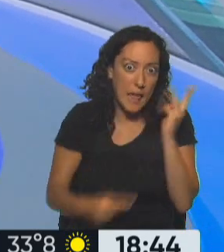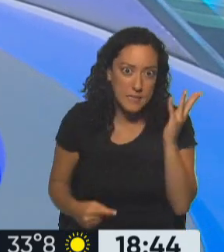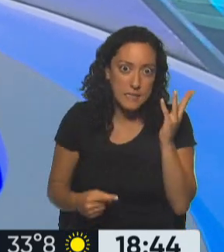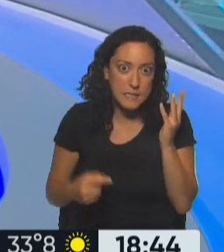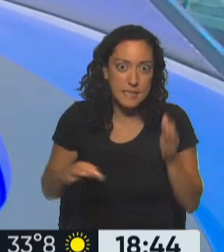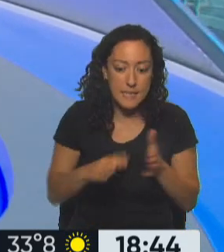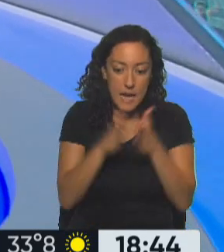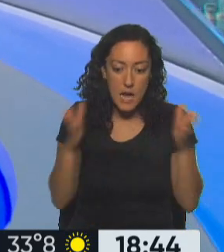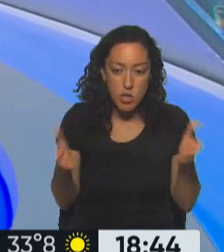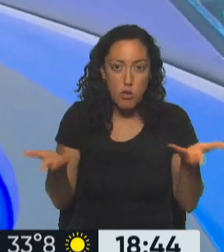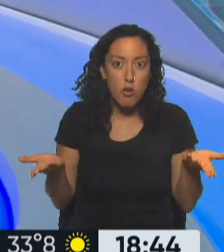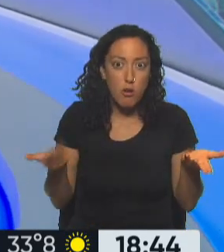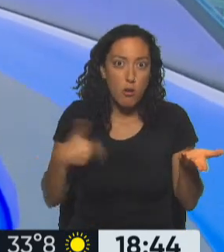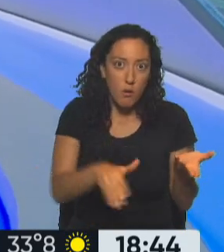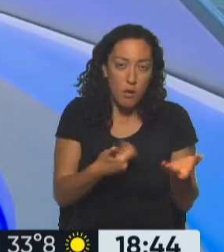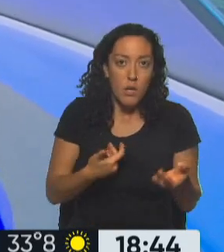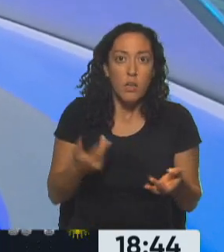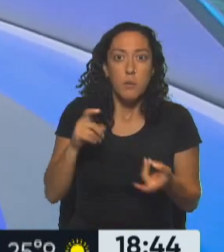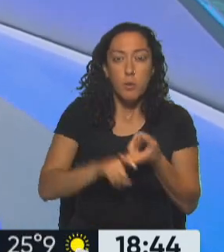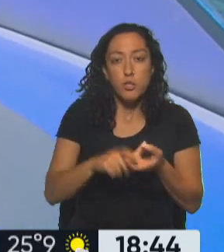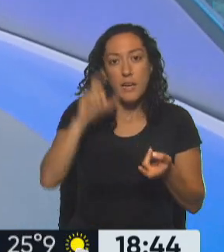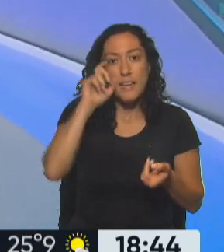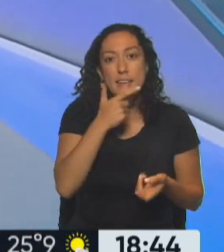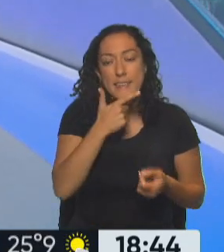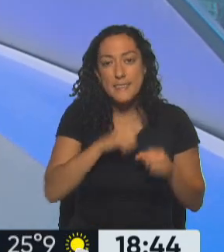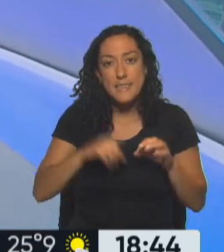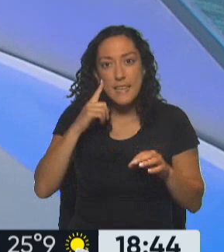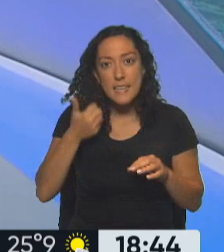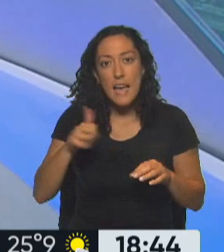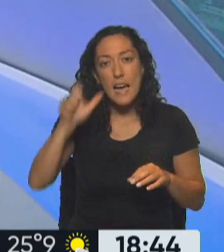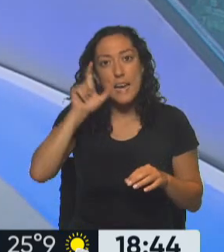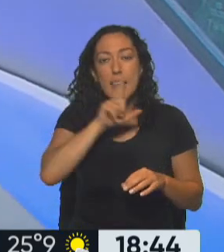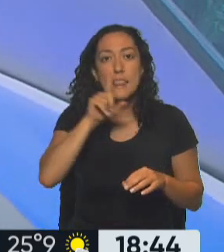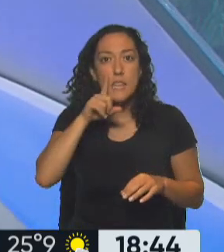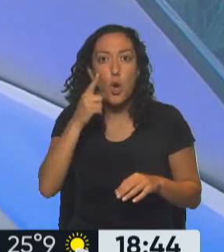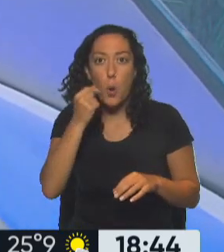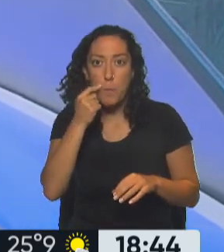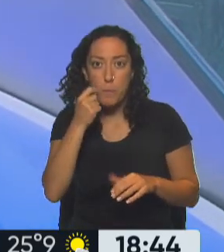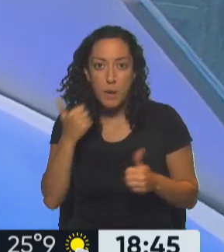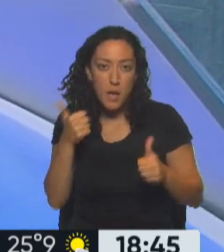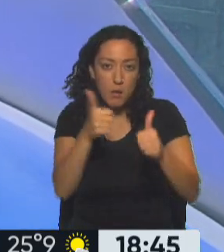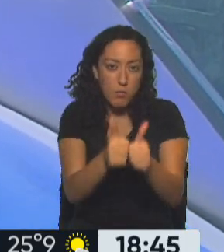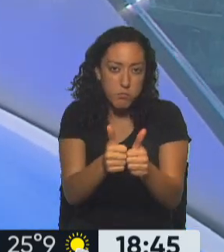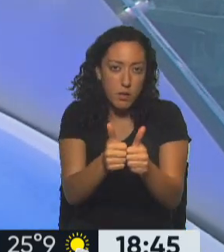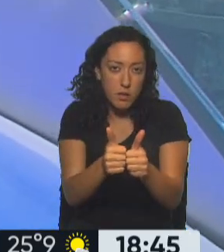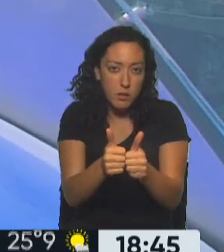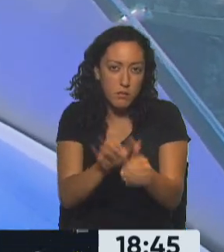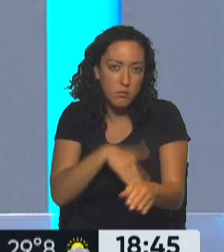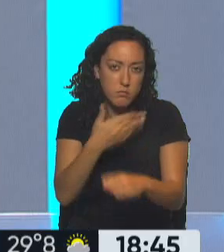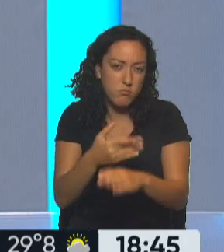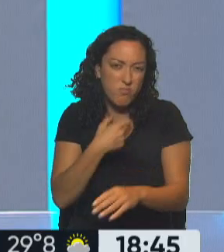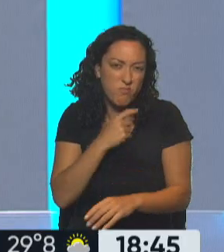de Schiaretti. La mujer de Schiaretti, sí, la doctora. Schiaretti no tiene ganas de acompañarla hace un rato largo. Sí,